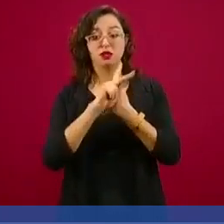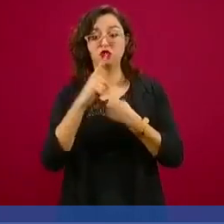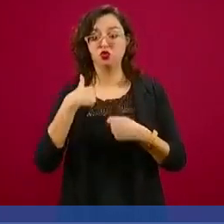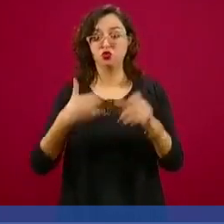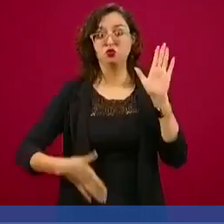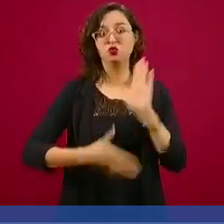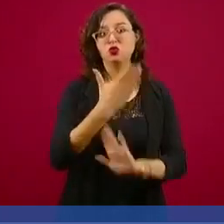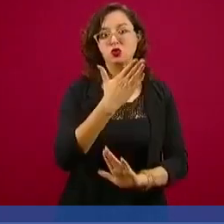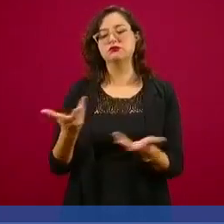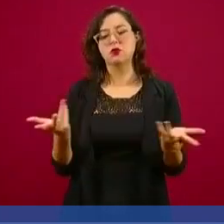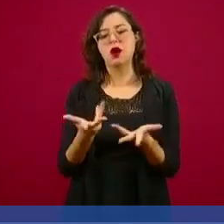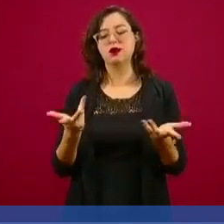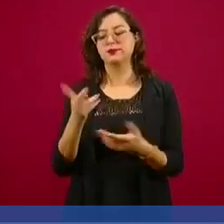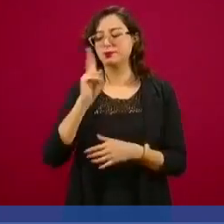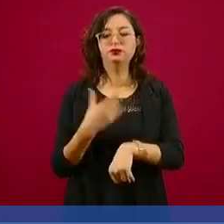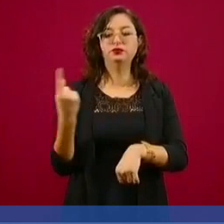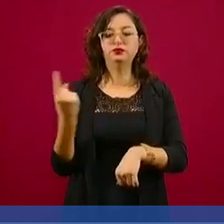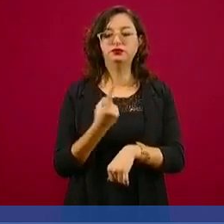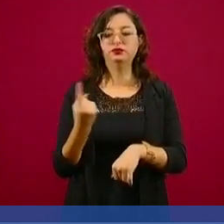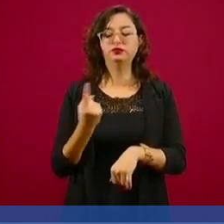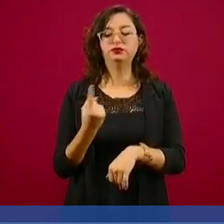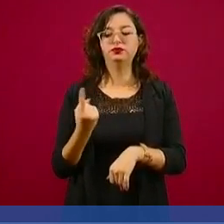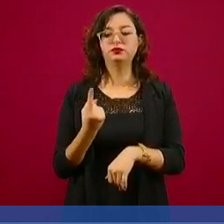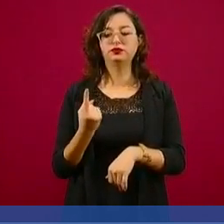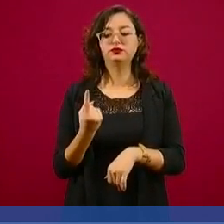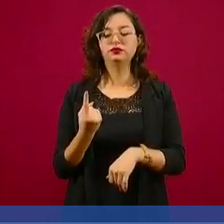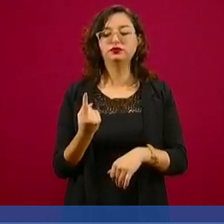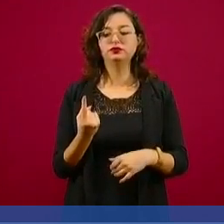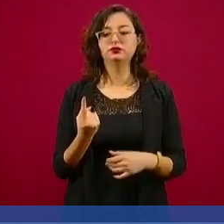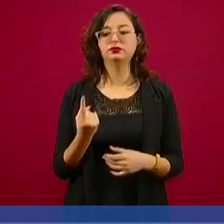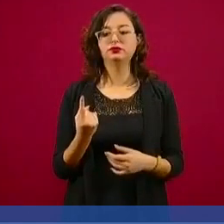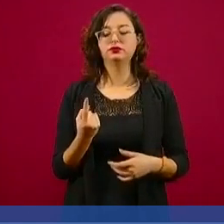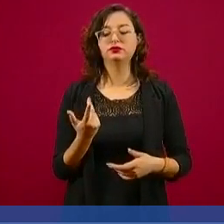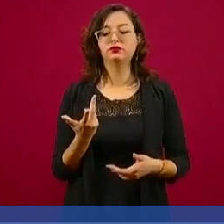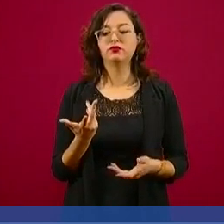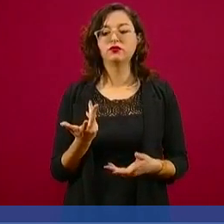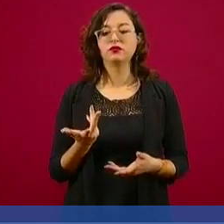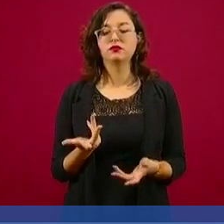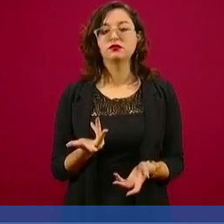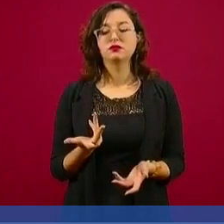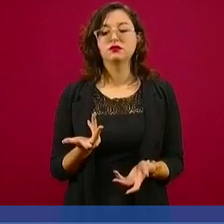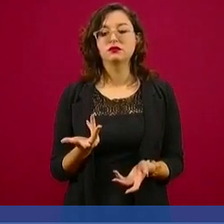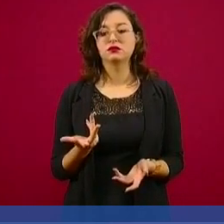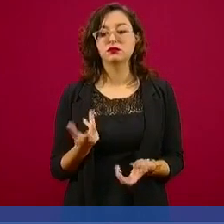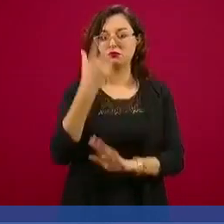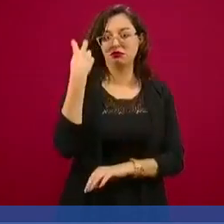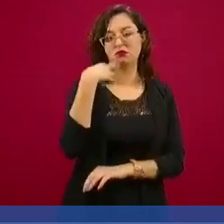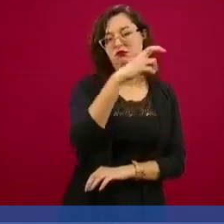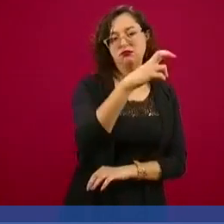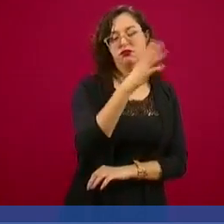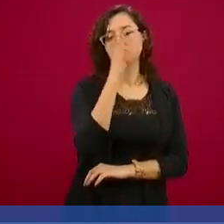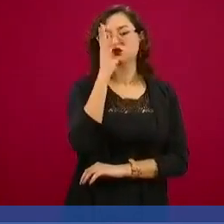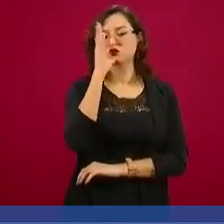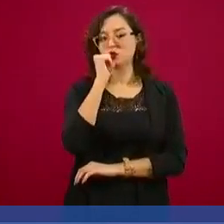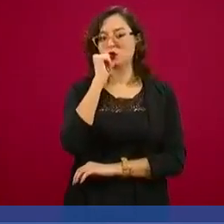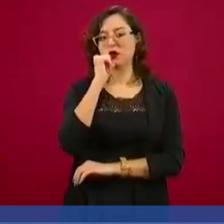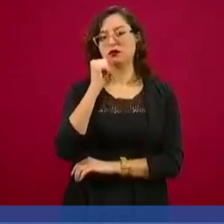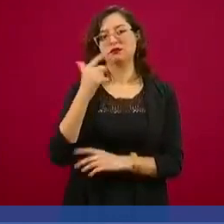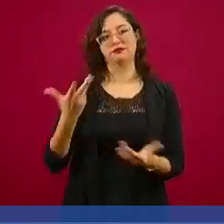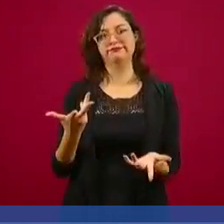me voy a hacer la prueba porque no puedo ir enfermo, sería